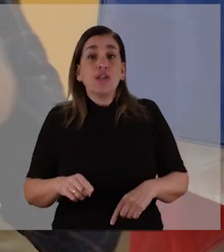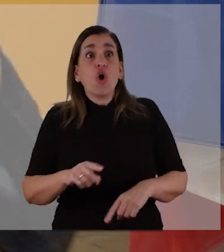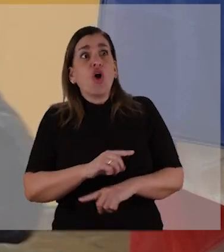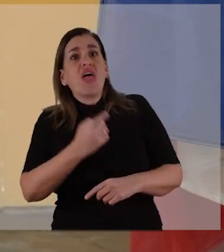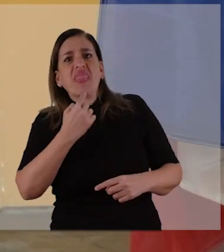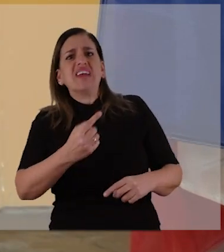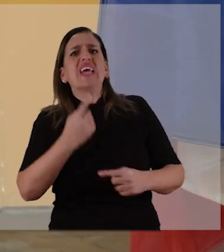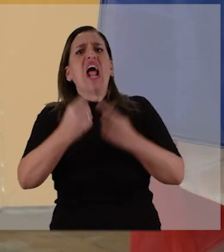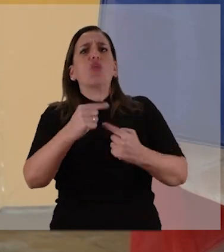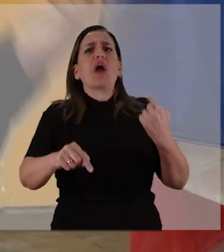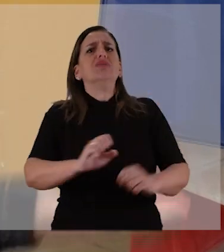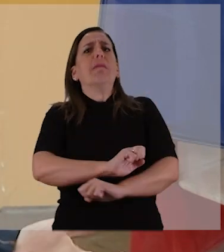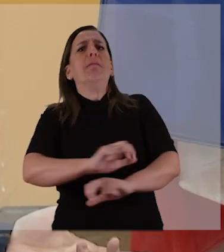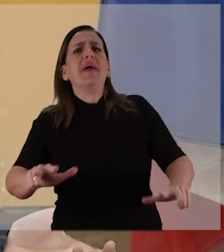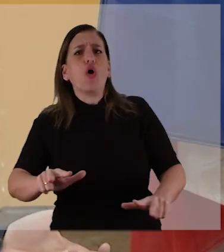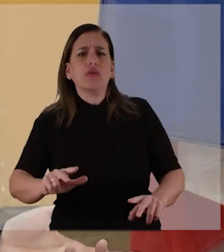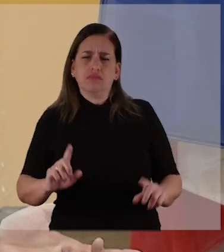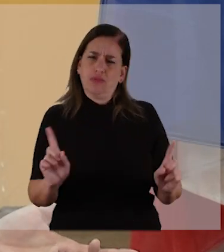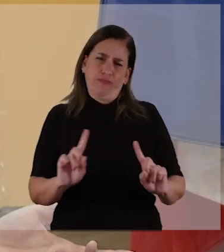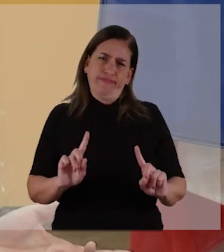decir que algunas cosas se empeoraron no es cierto.